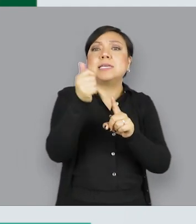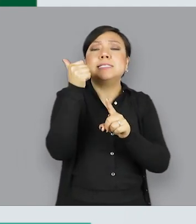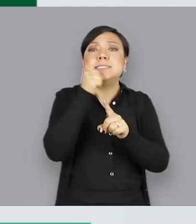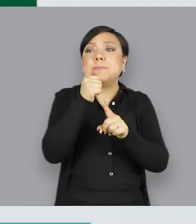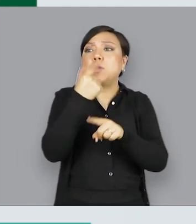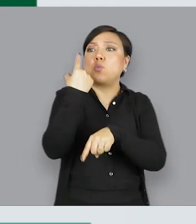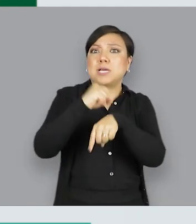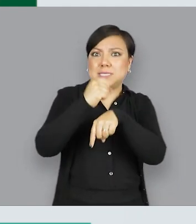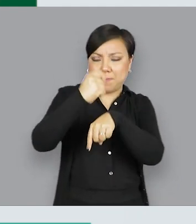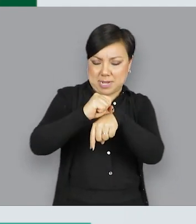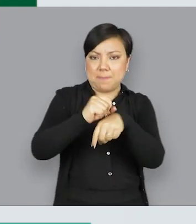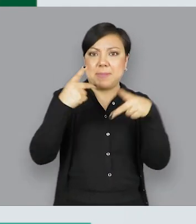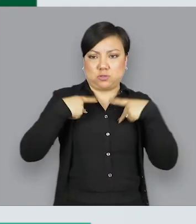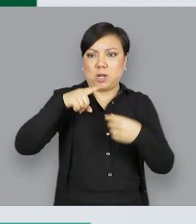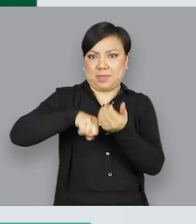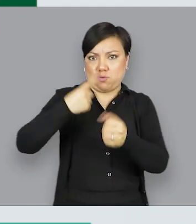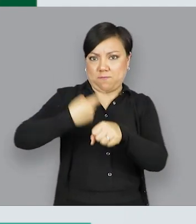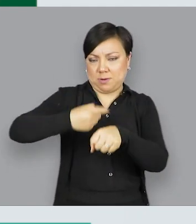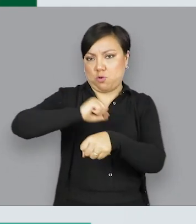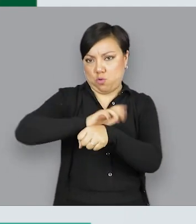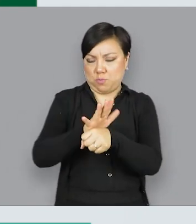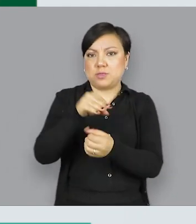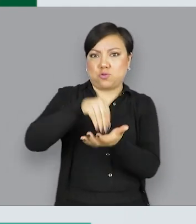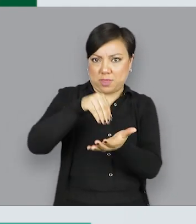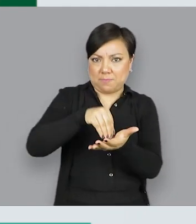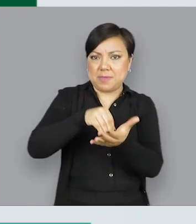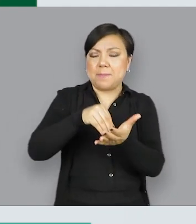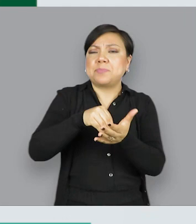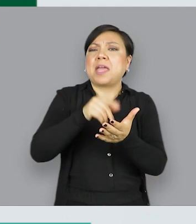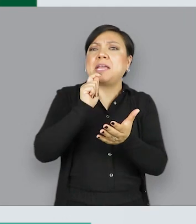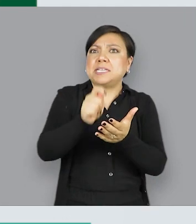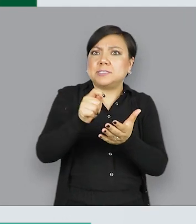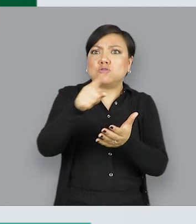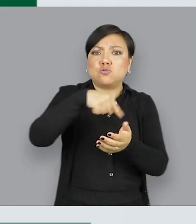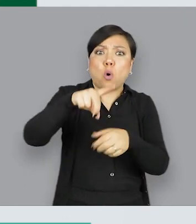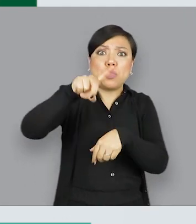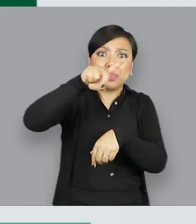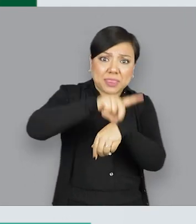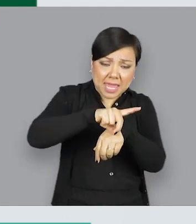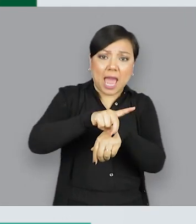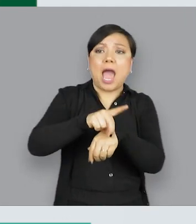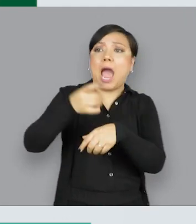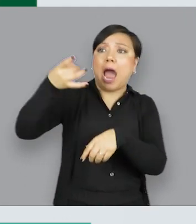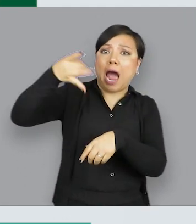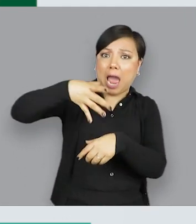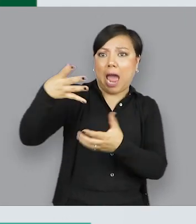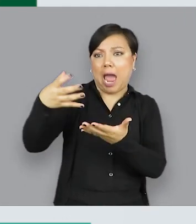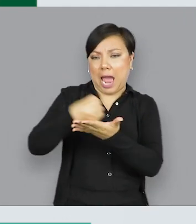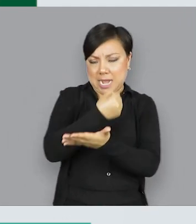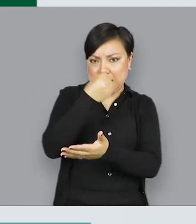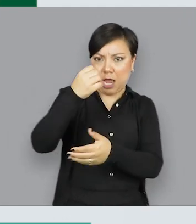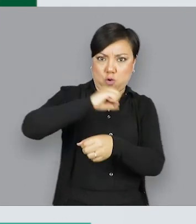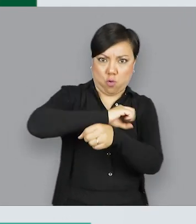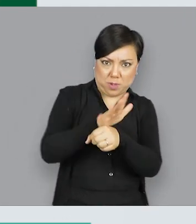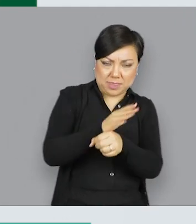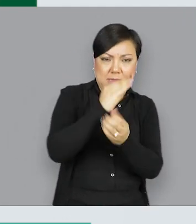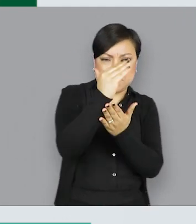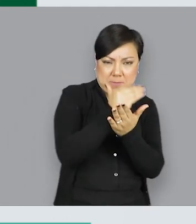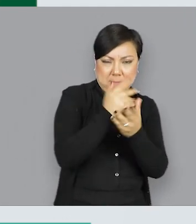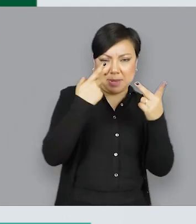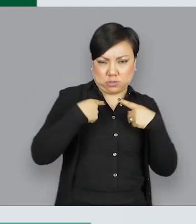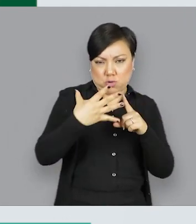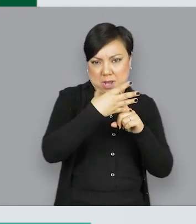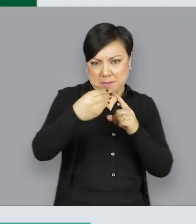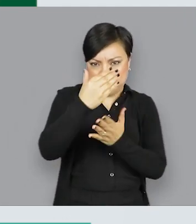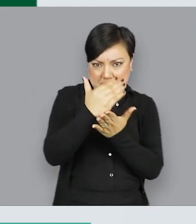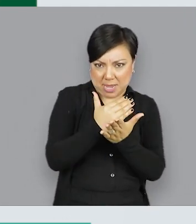semanal COVID-19 de activos, que nos permite conocer cuántos días de la semana le ganamos a COVID reduciendo transmisores y cuántos días de la